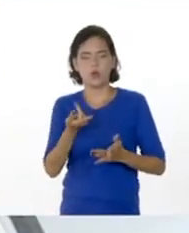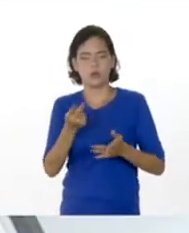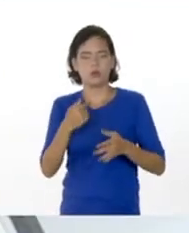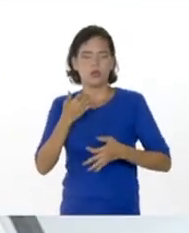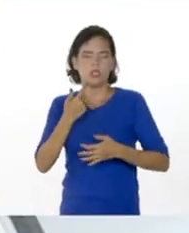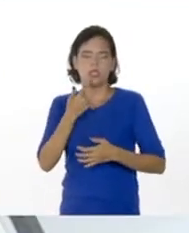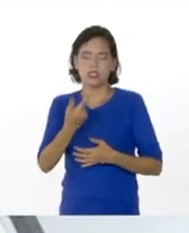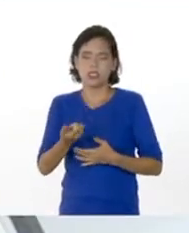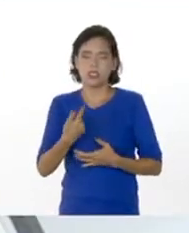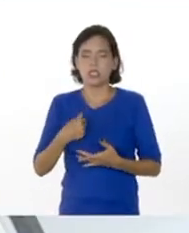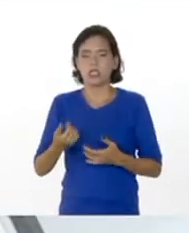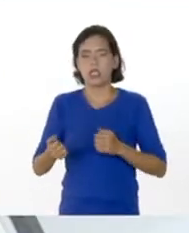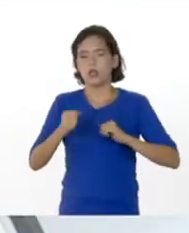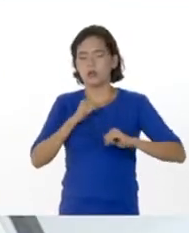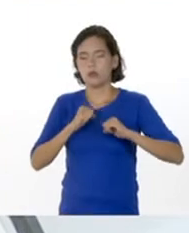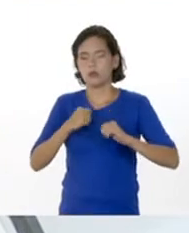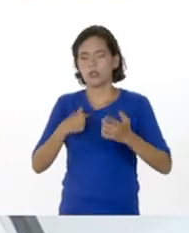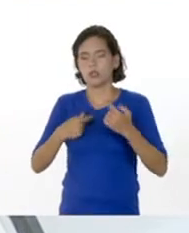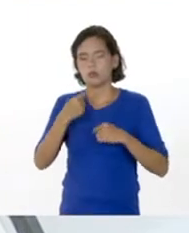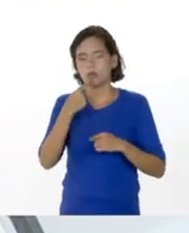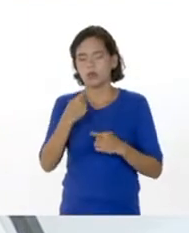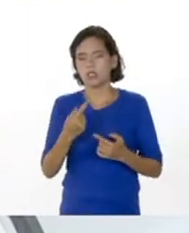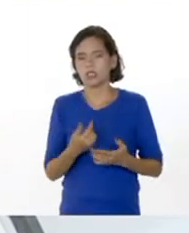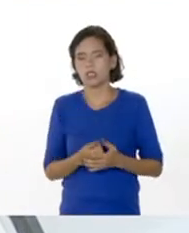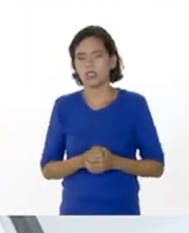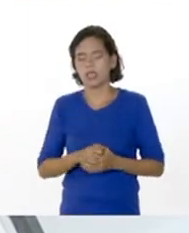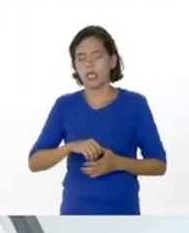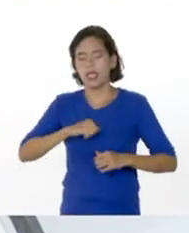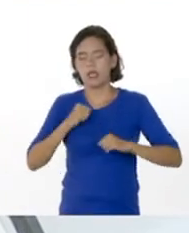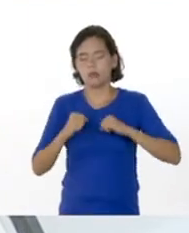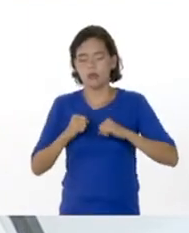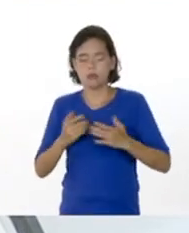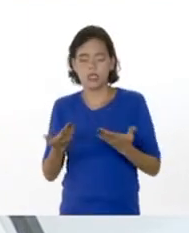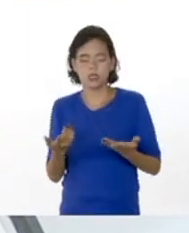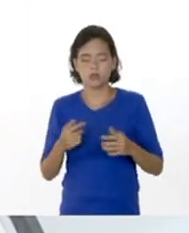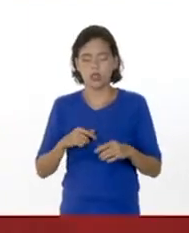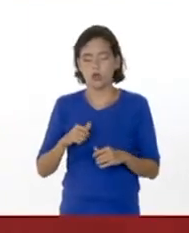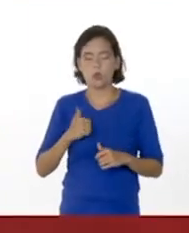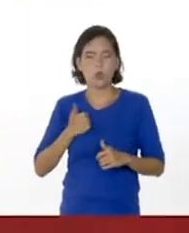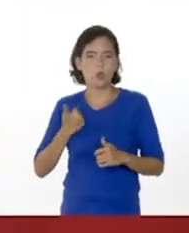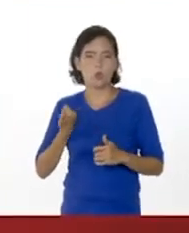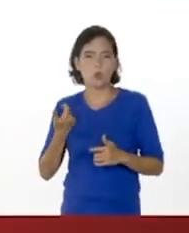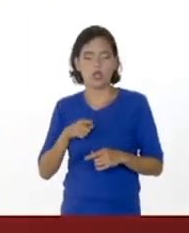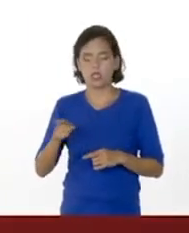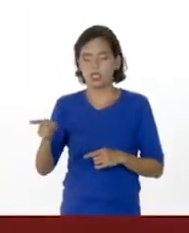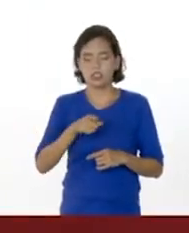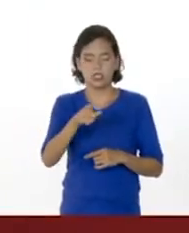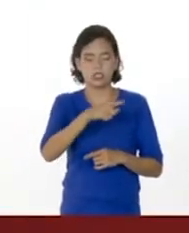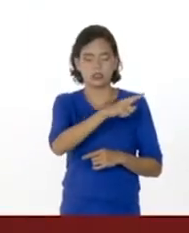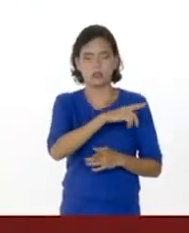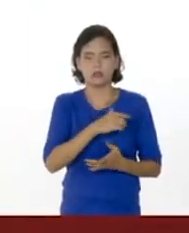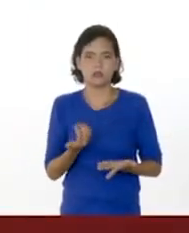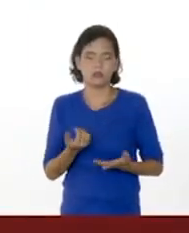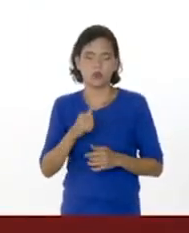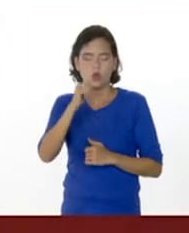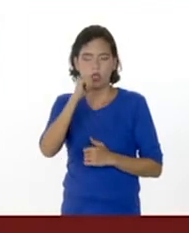definir acá que el fluido, como lo decía en definición, se puede mover en cualquier dirección a través del agua. Tenemos entonces